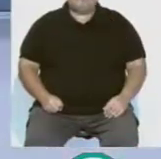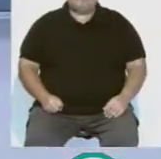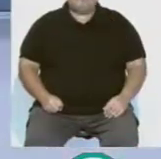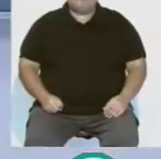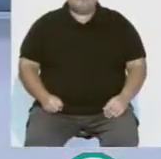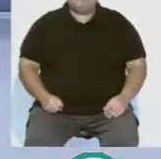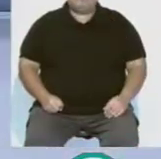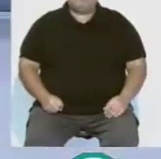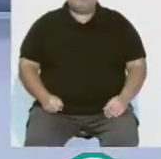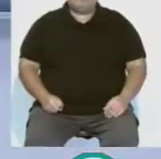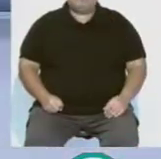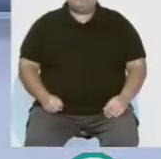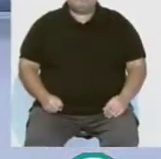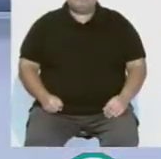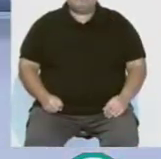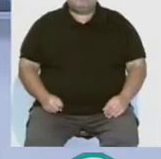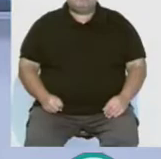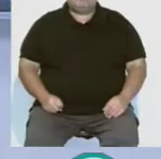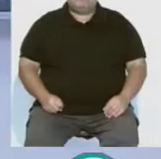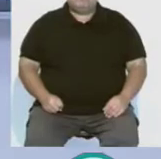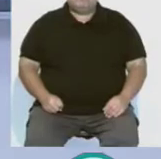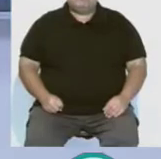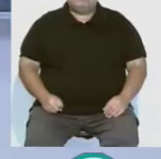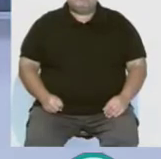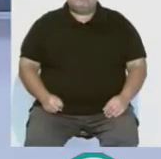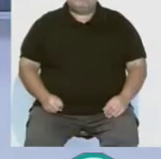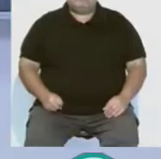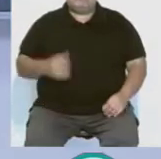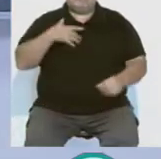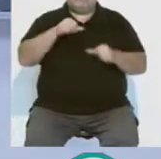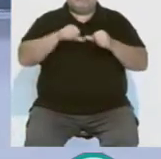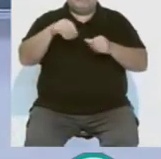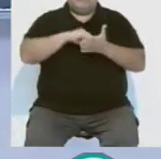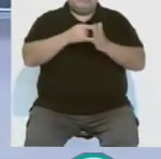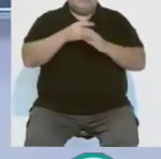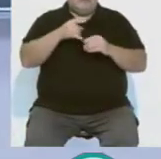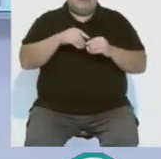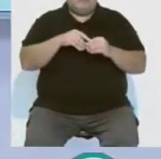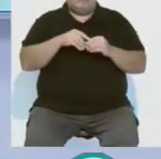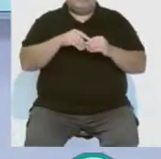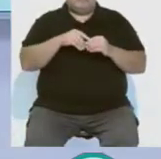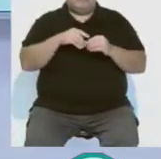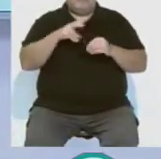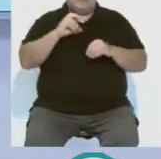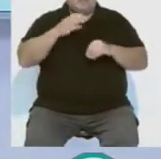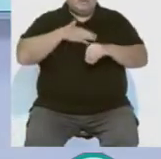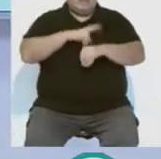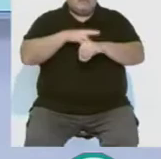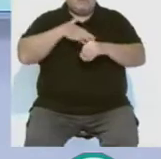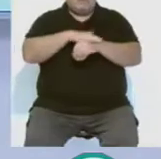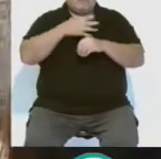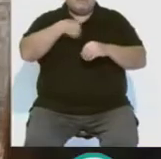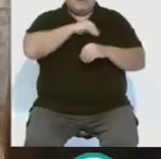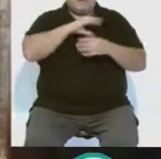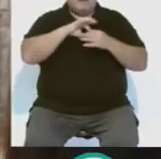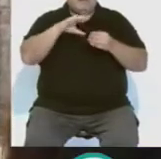Y a las seis de la tarde tendrá lugar el acto institucional de presentación de Pacheco como nuevo subdelegado del gobierno de España